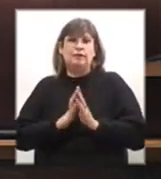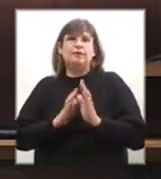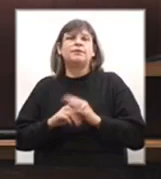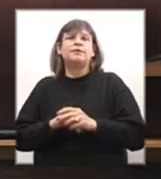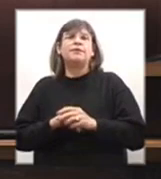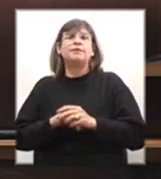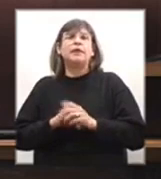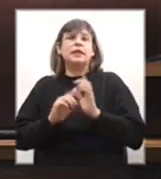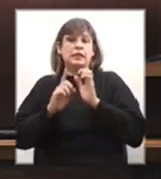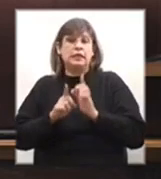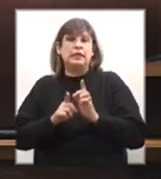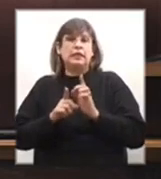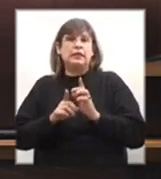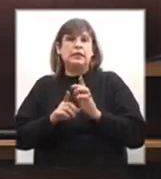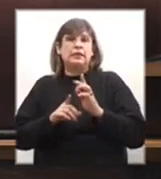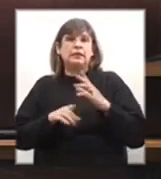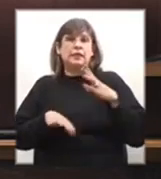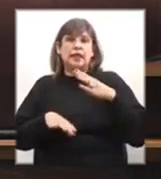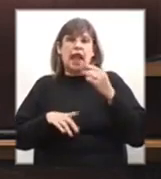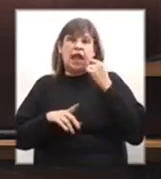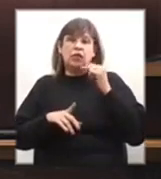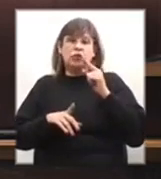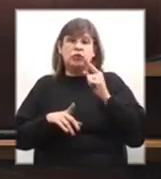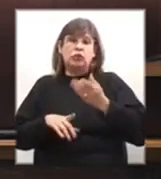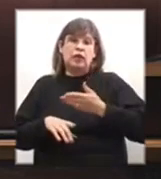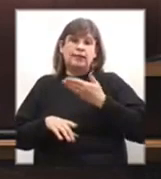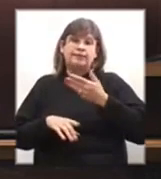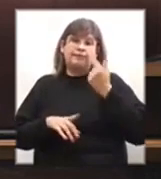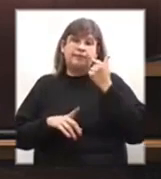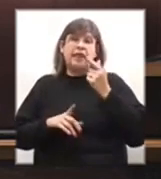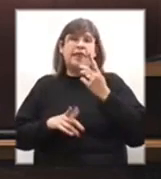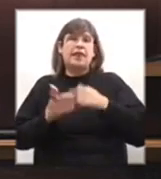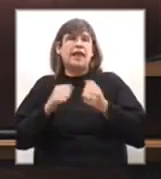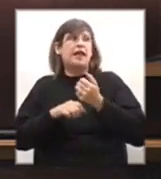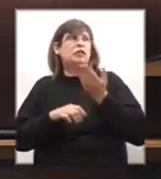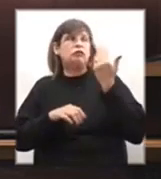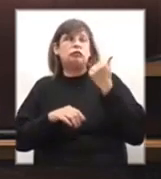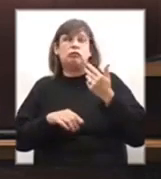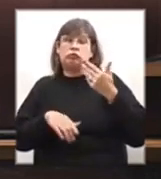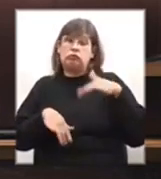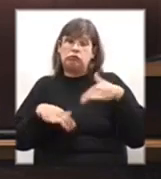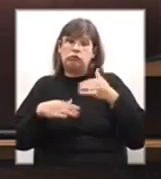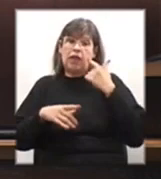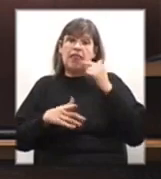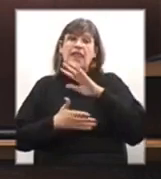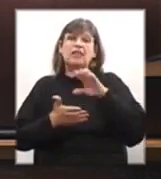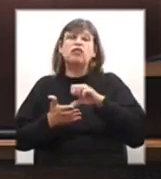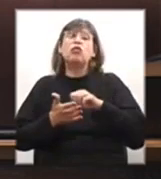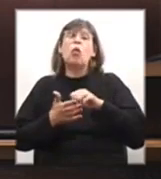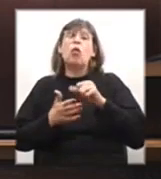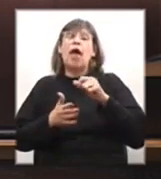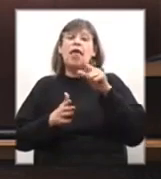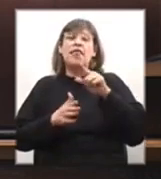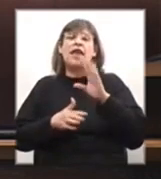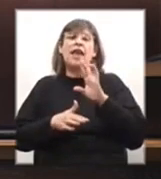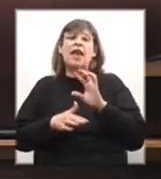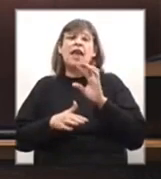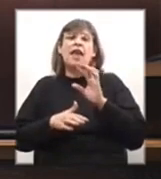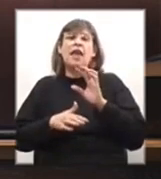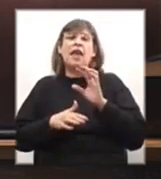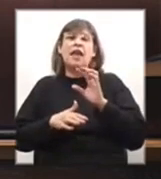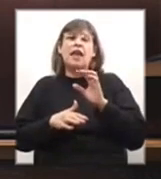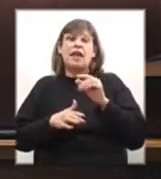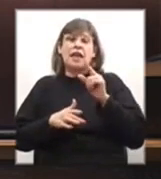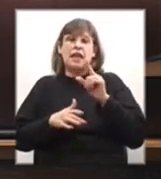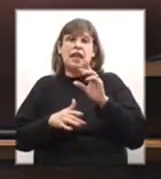Y existe una reivindicación de hace unos cuantos años de la ciudad de Rosario para que pueda existir en el Liceo